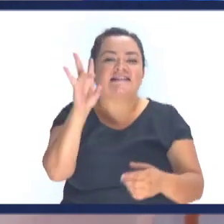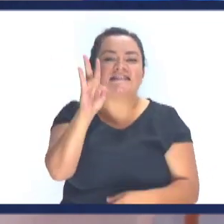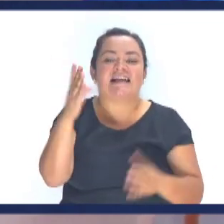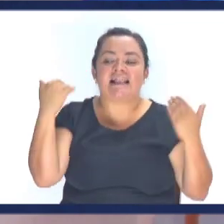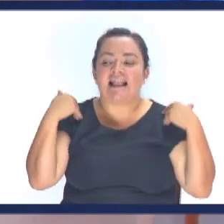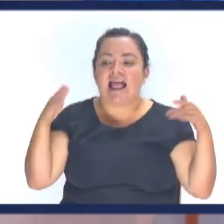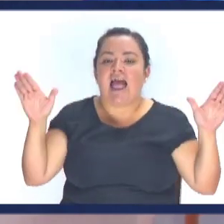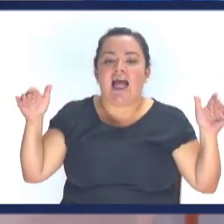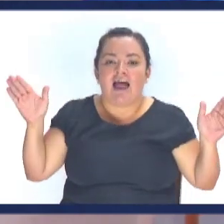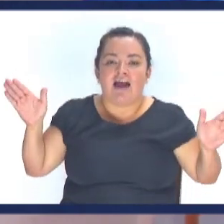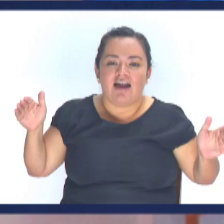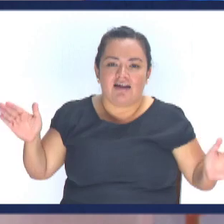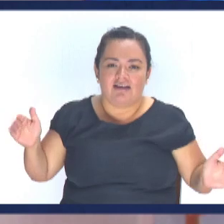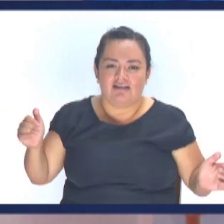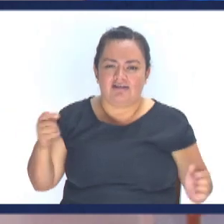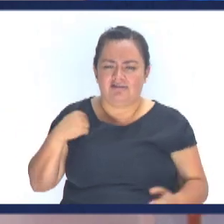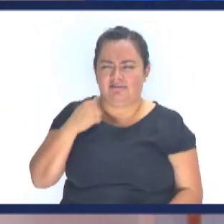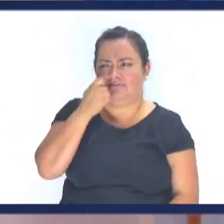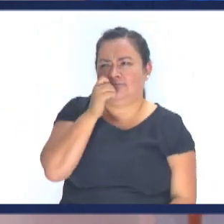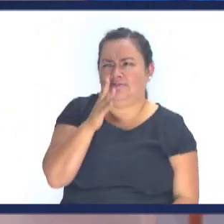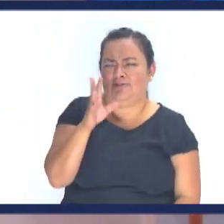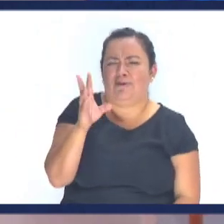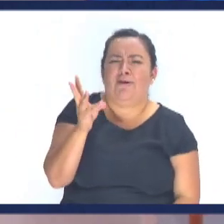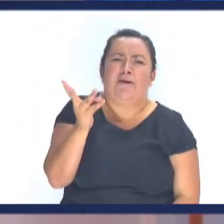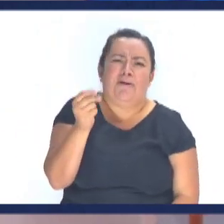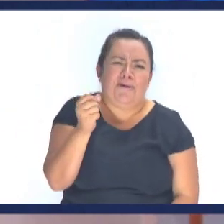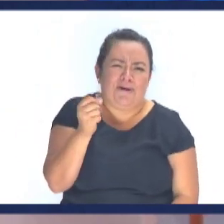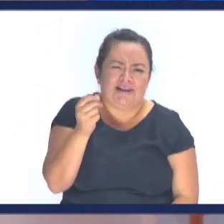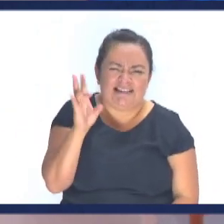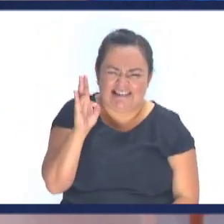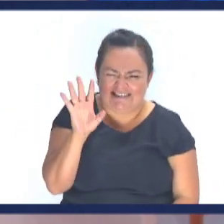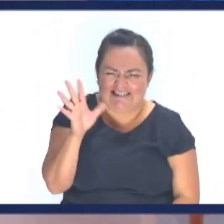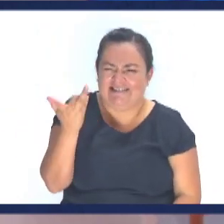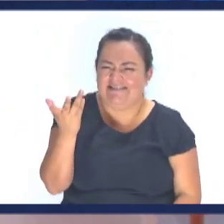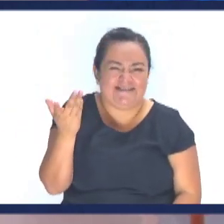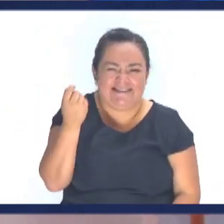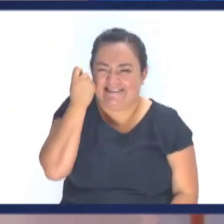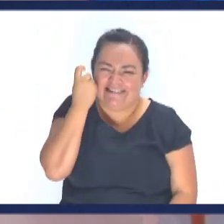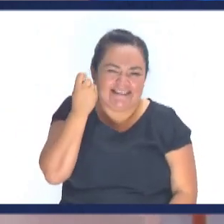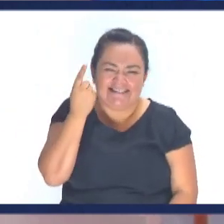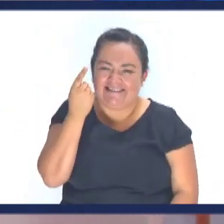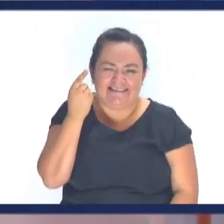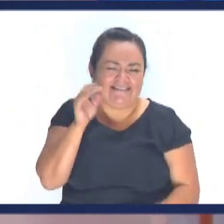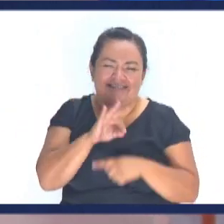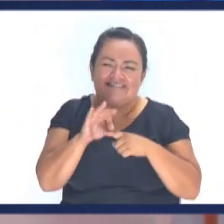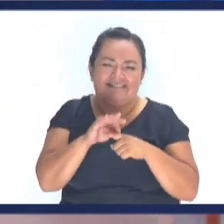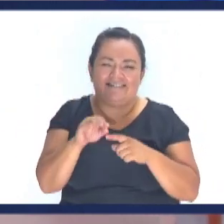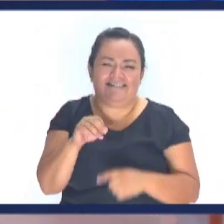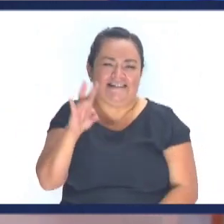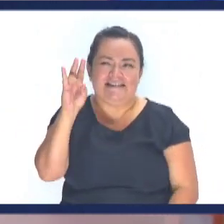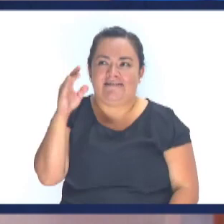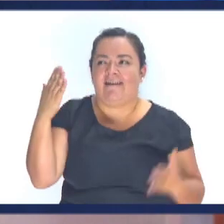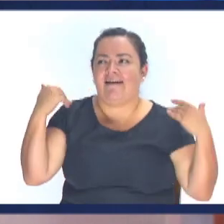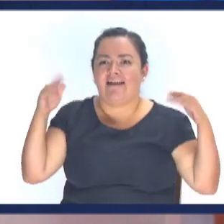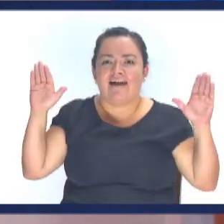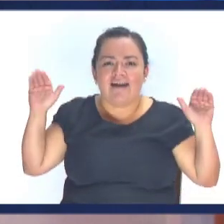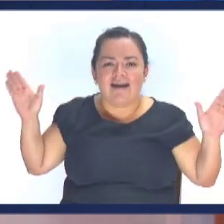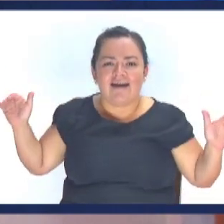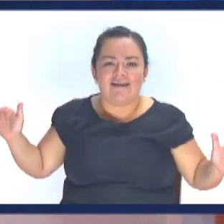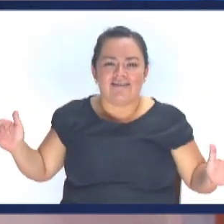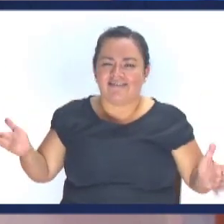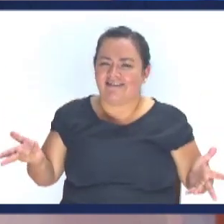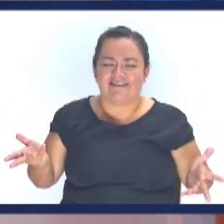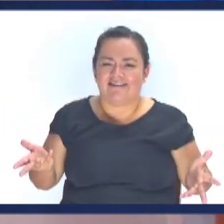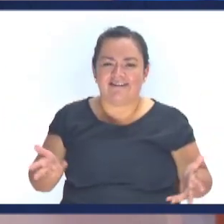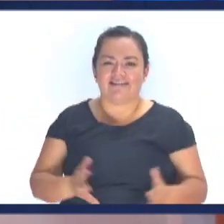alas Mirabo Y si no puede volar Con dos ¿Para qué crees Uno con siete? Eso lo digo No sé por qué Tiene que tener Siete alas